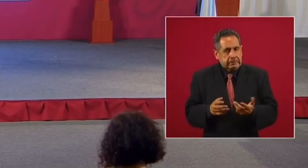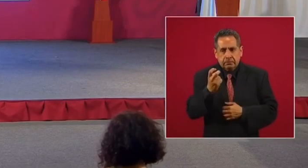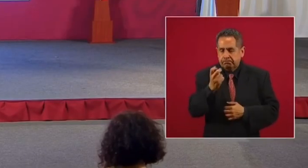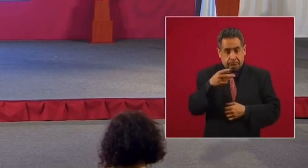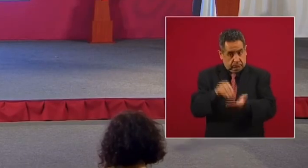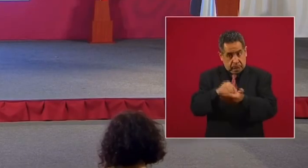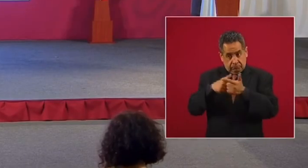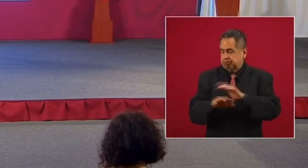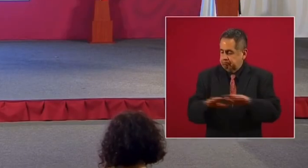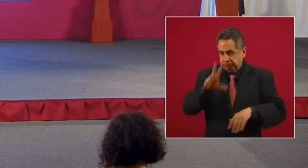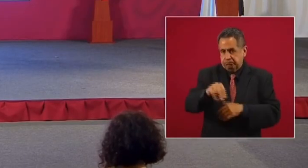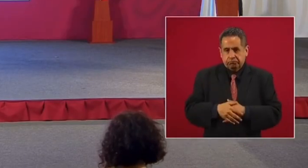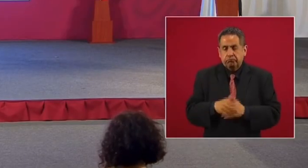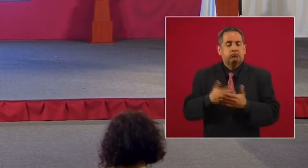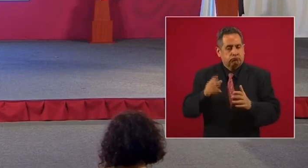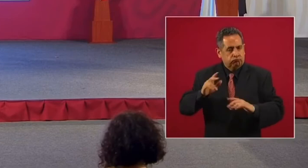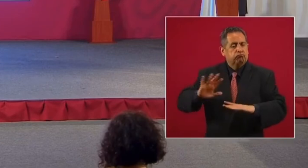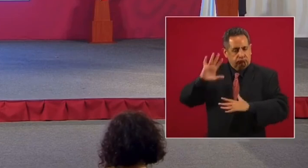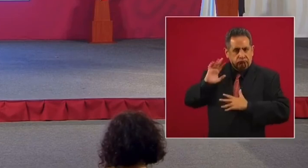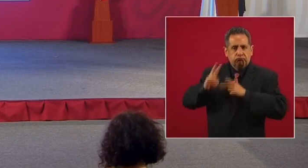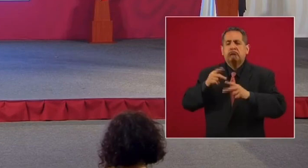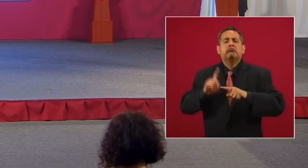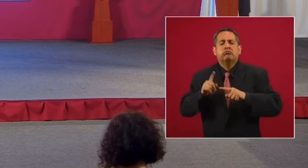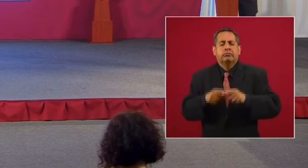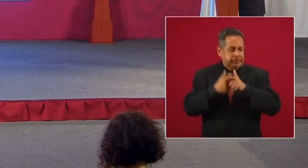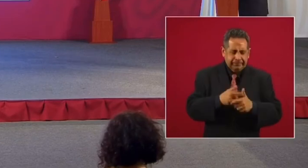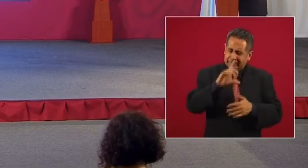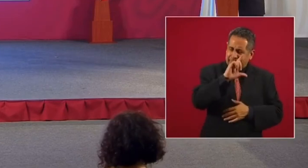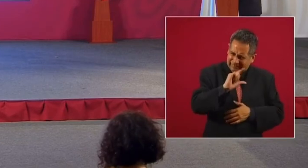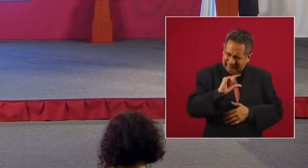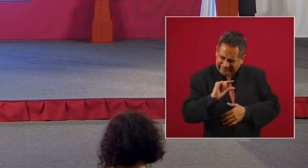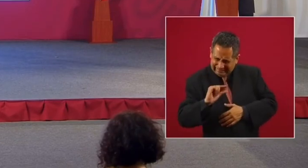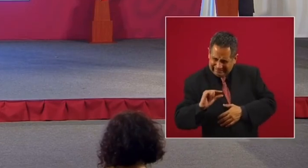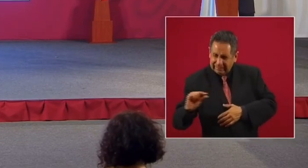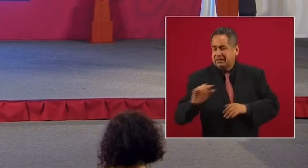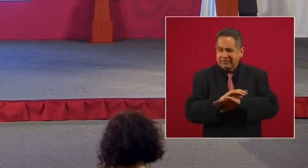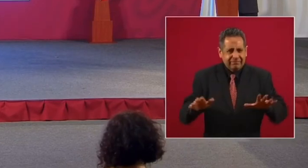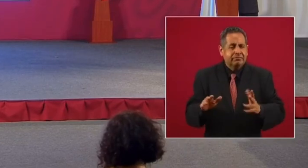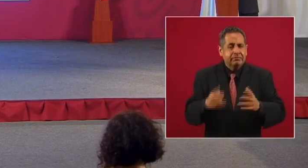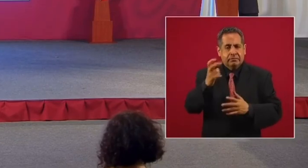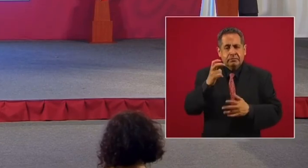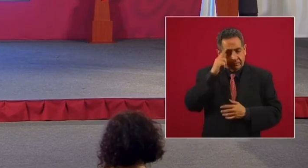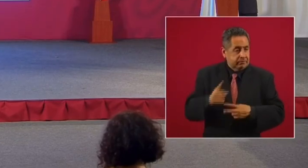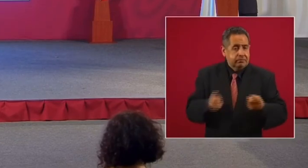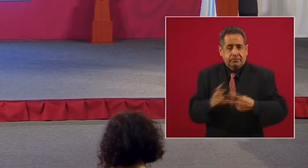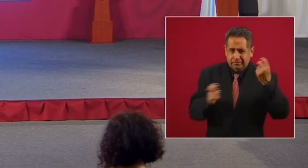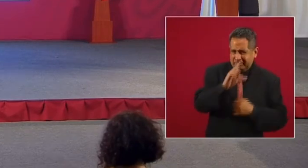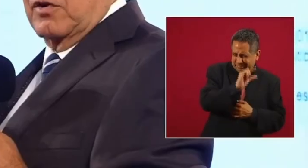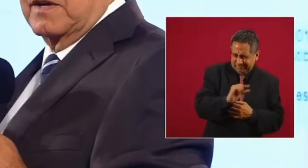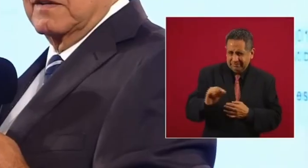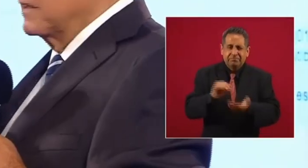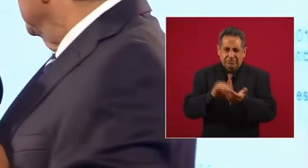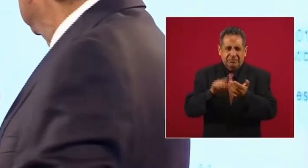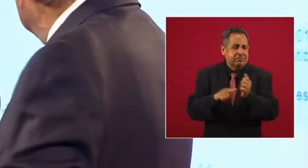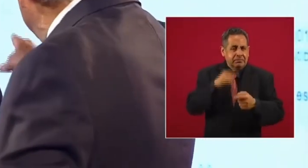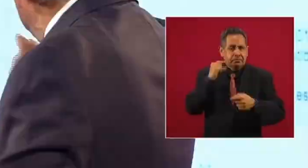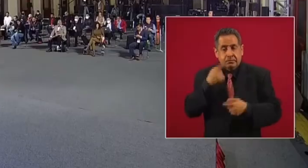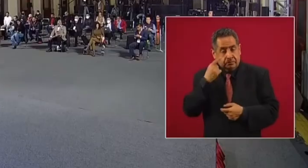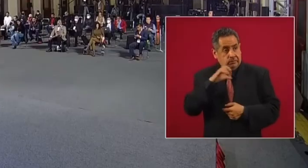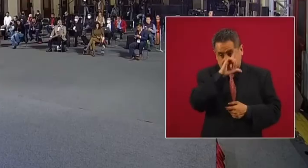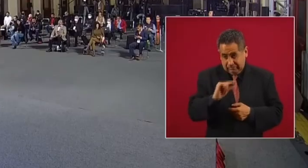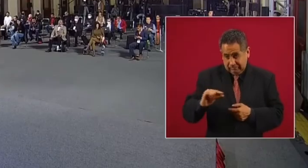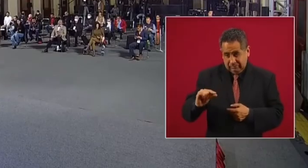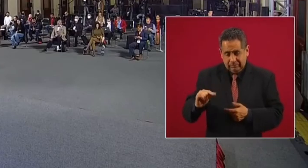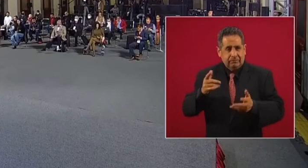ya no existe. Ahora, el compromiso es seguir reduciendo el volumen de lo que todavía se roba. Pero estamos